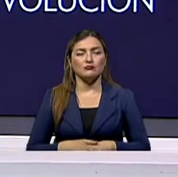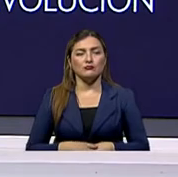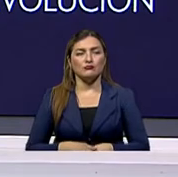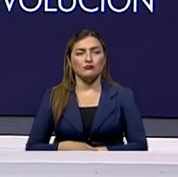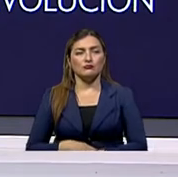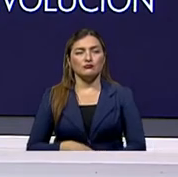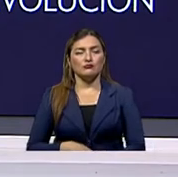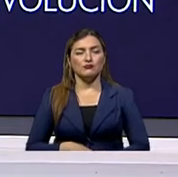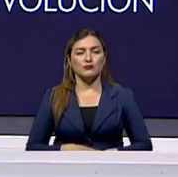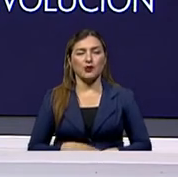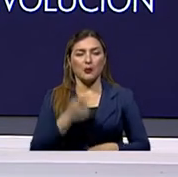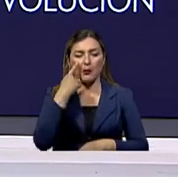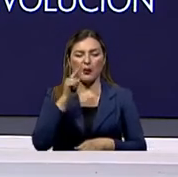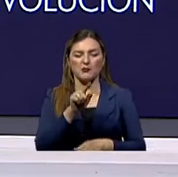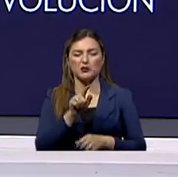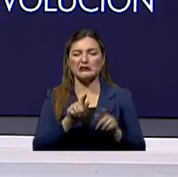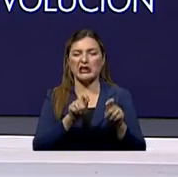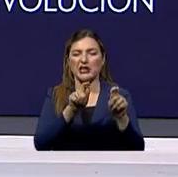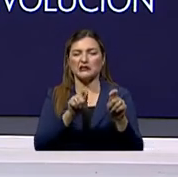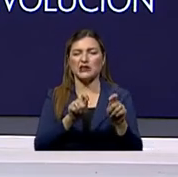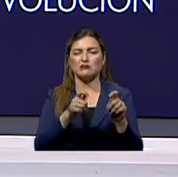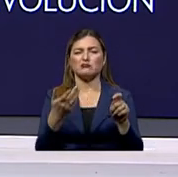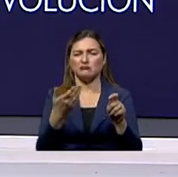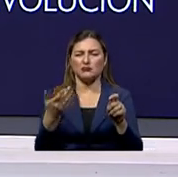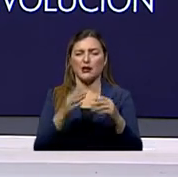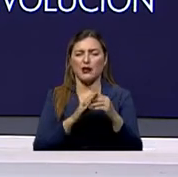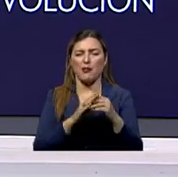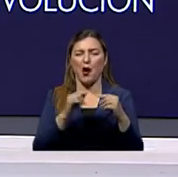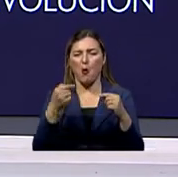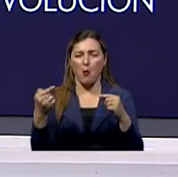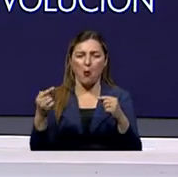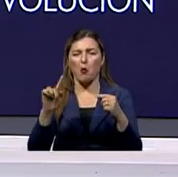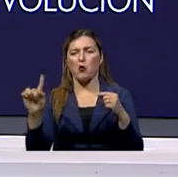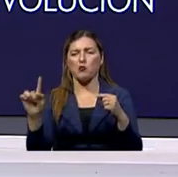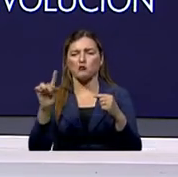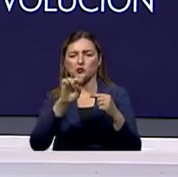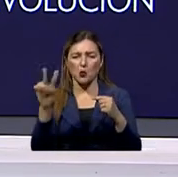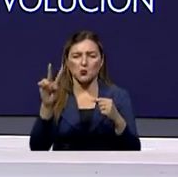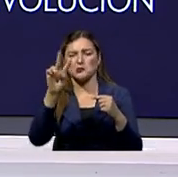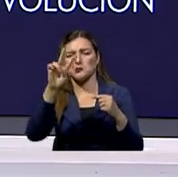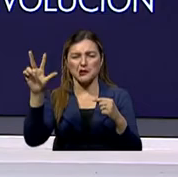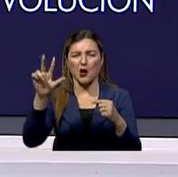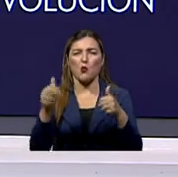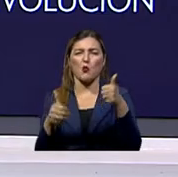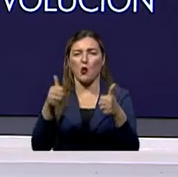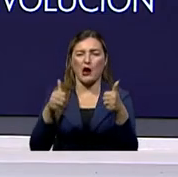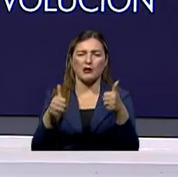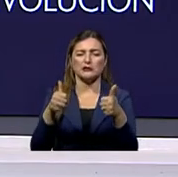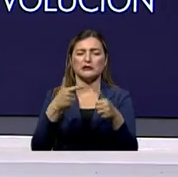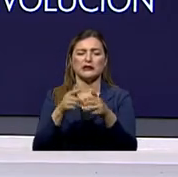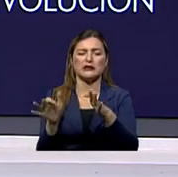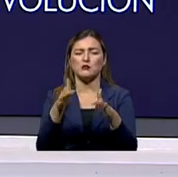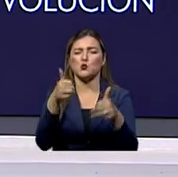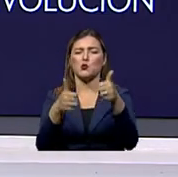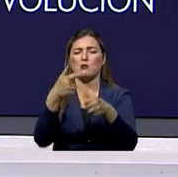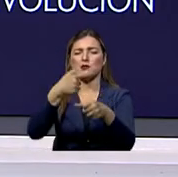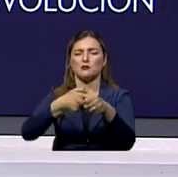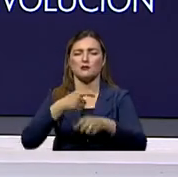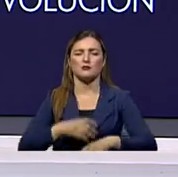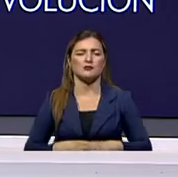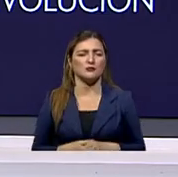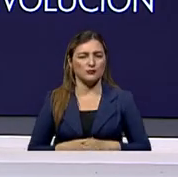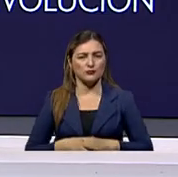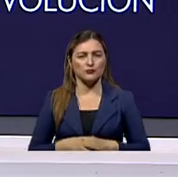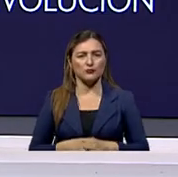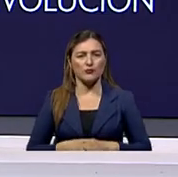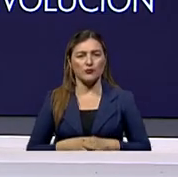en qué estadio está su melanoma y qué tratamiento usted requiere para ese tipo específico de melanoma. Por ahora, pues ustedes pueden ver que hay